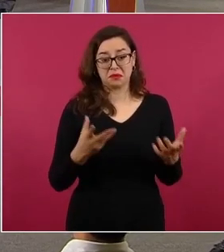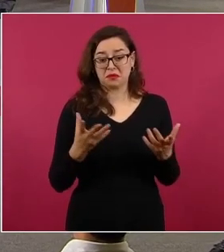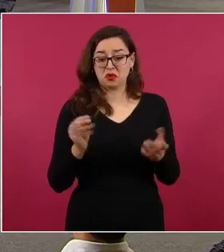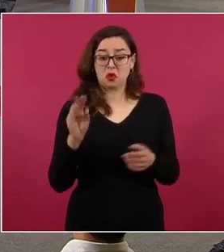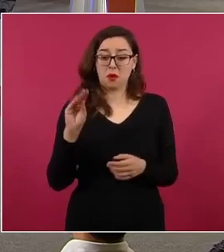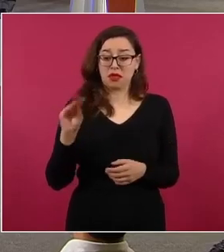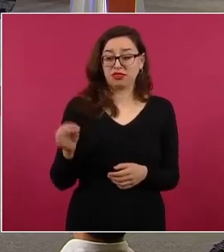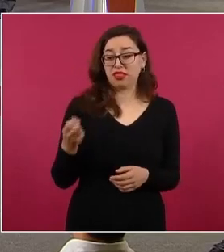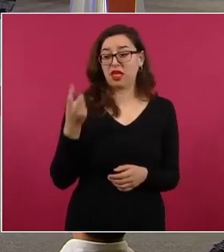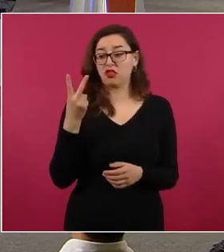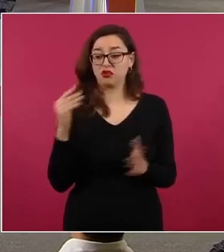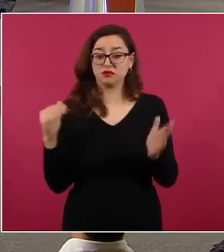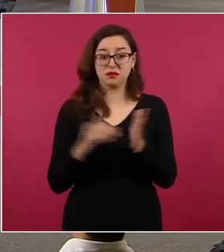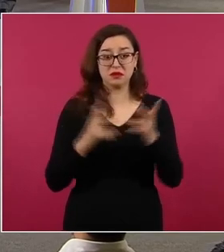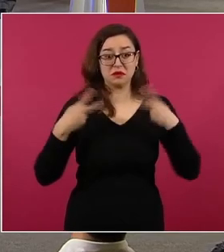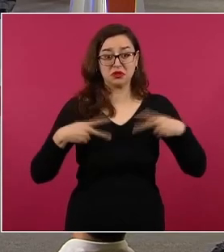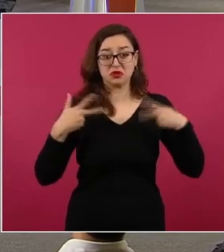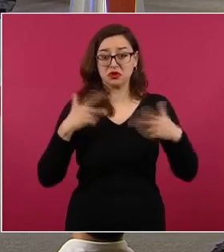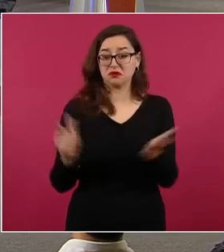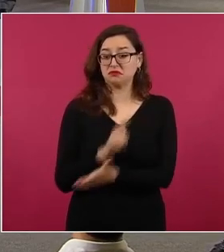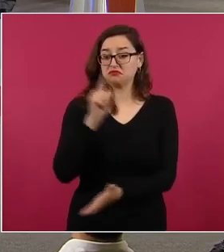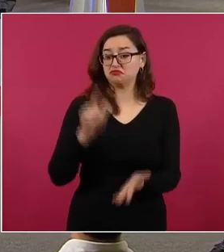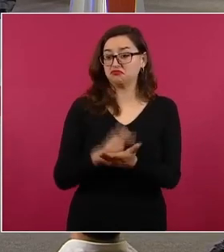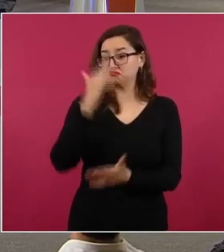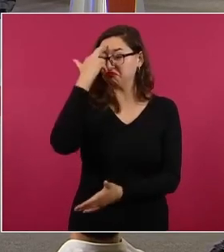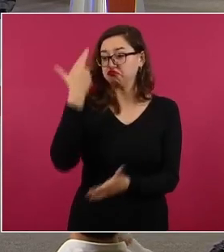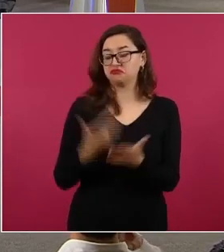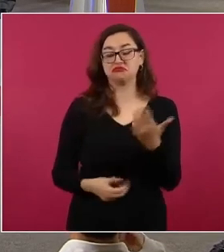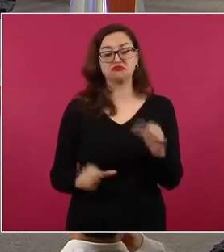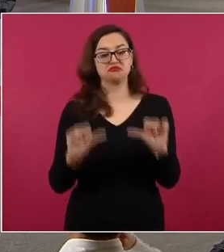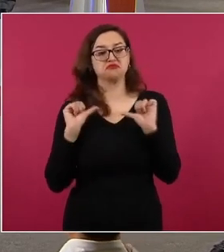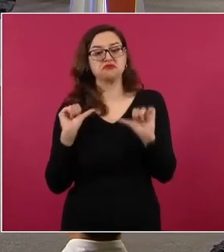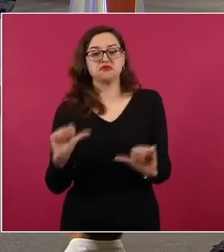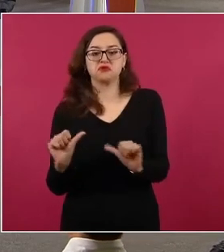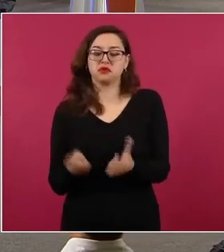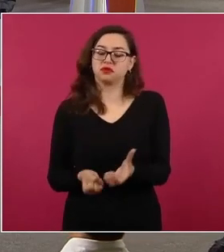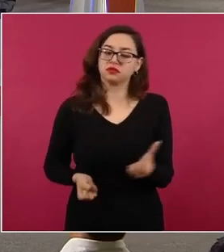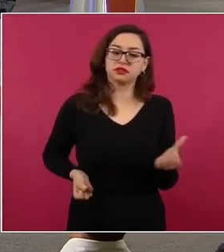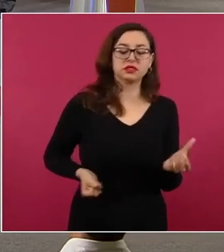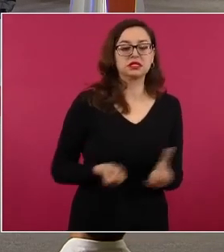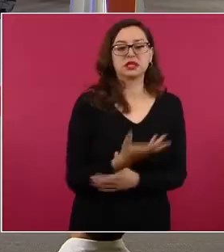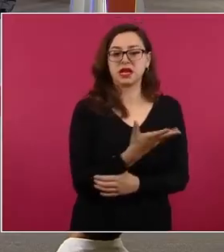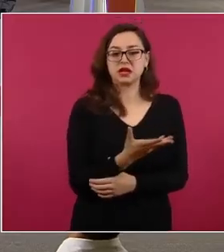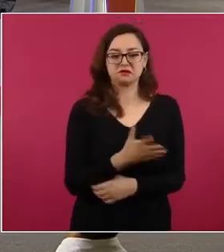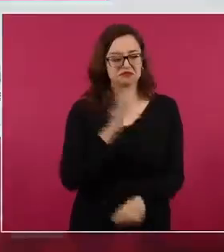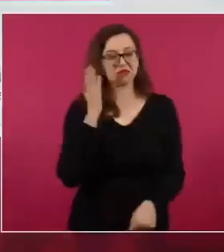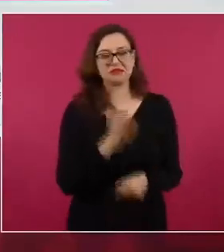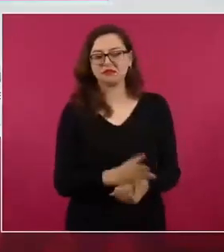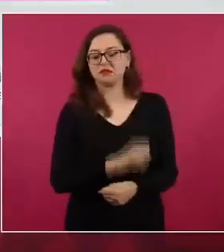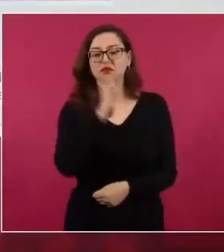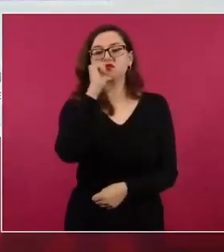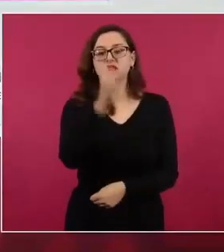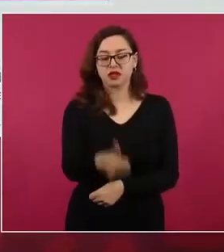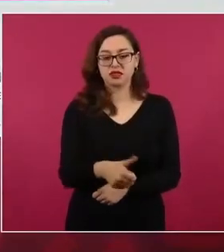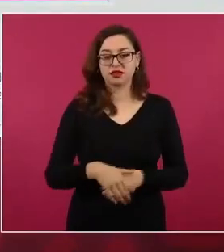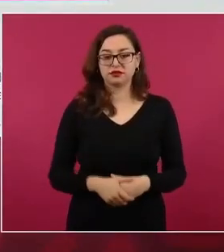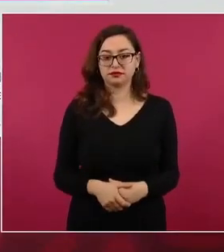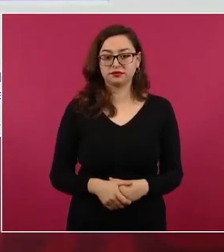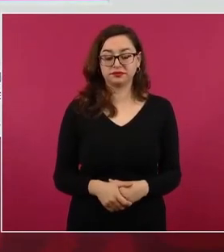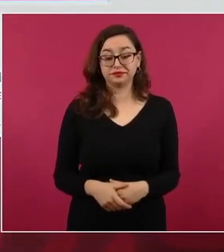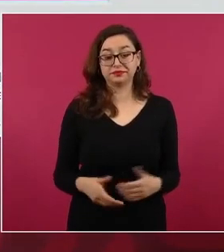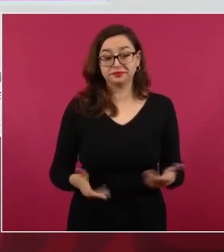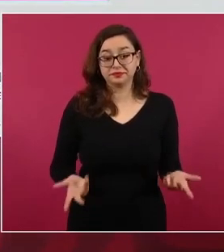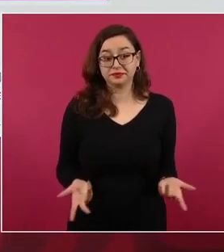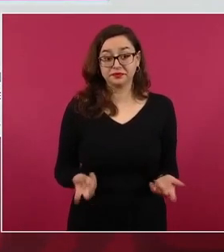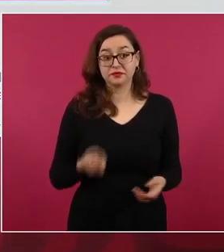impunidad. Siguiente. Esto es por el lado de lo que corresponde en sí mismo a la figura de la prisión preventiva,